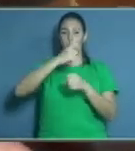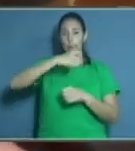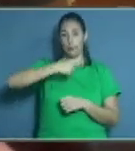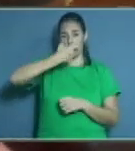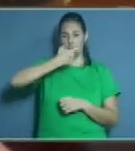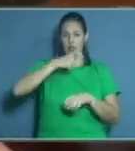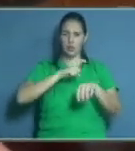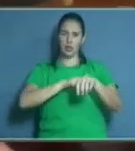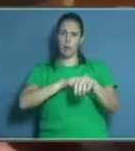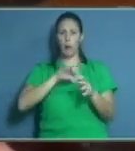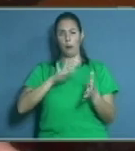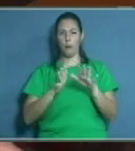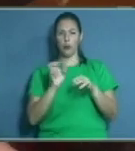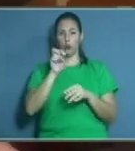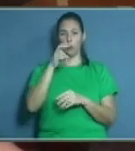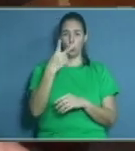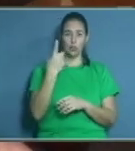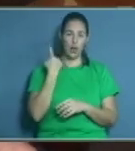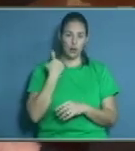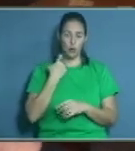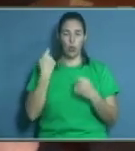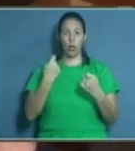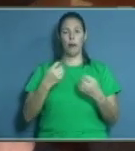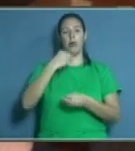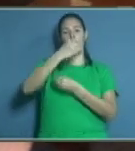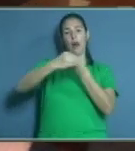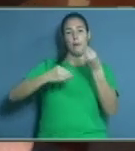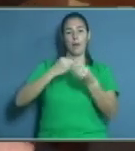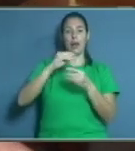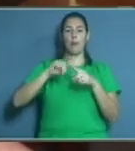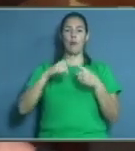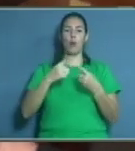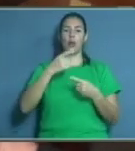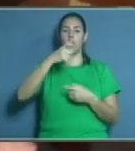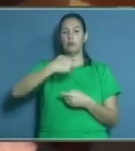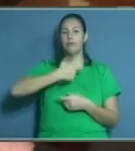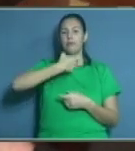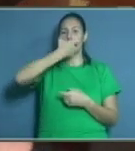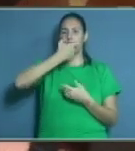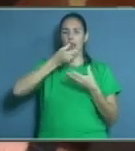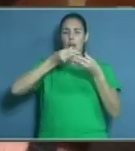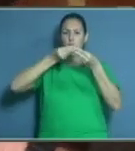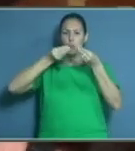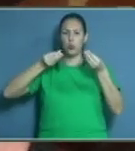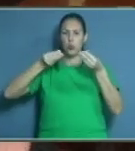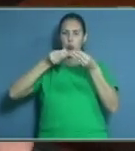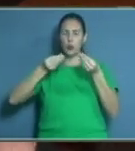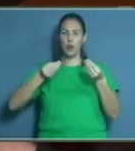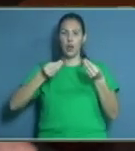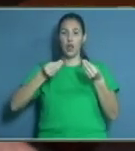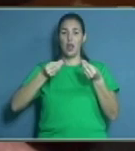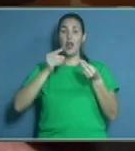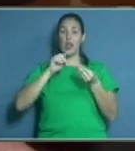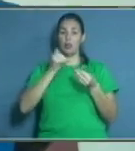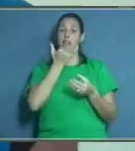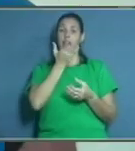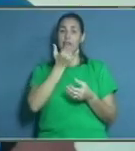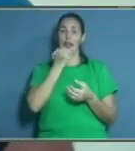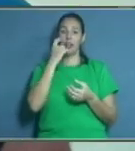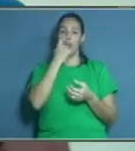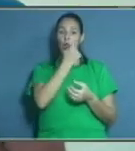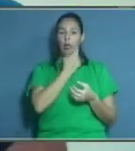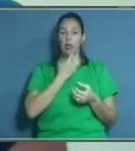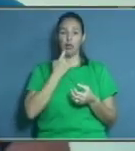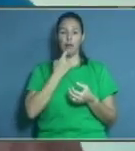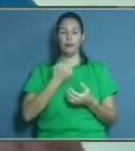selas cada dos años porque el material va desgastando y suelta una sustancia, una química que afecta a la dentadura. Yo